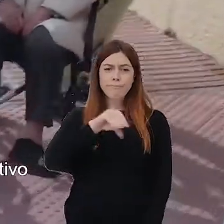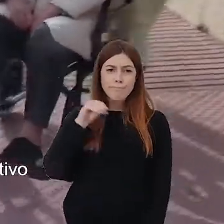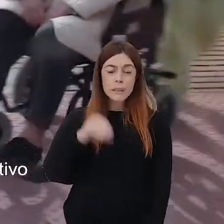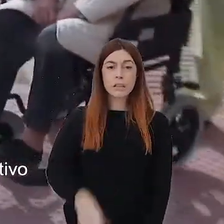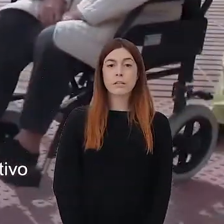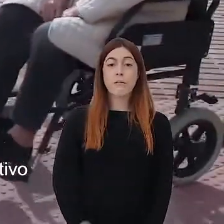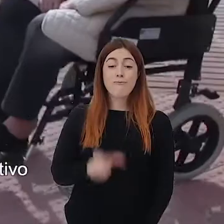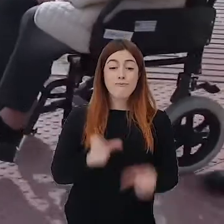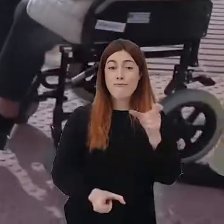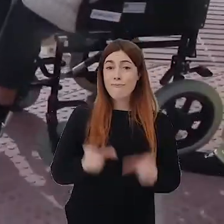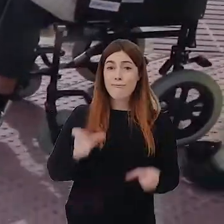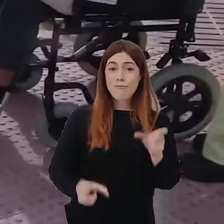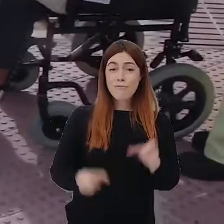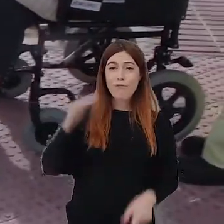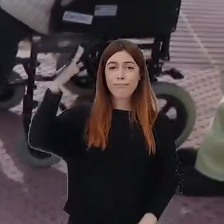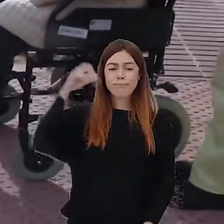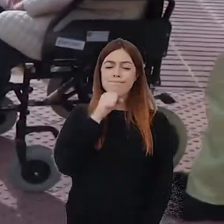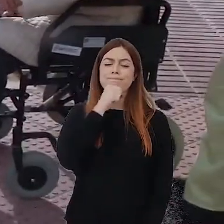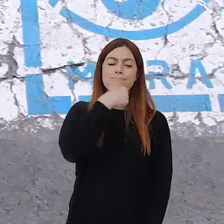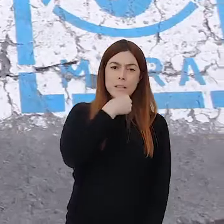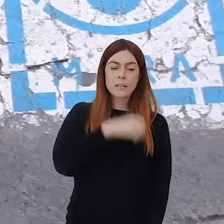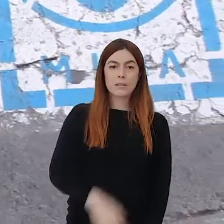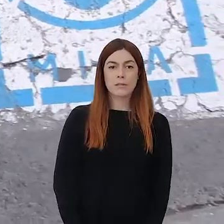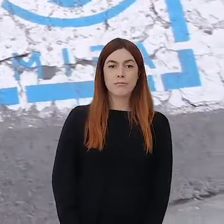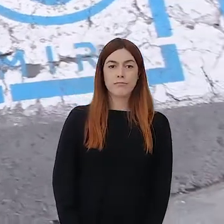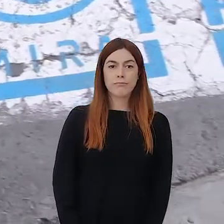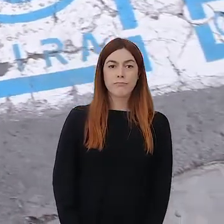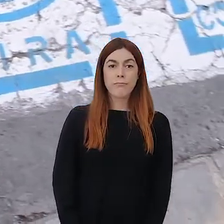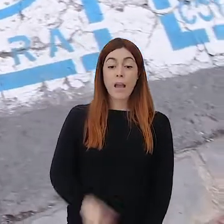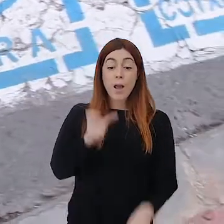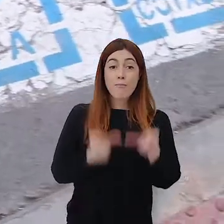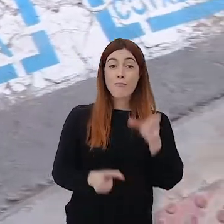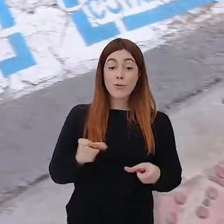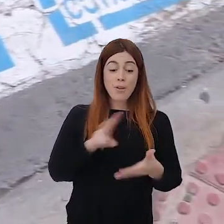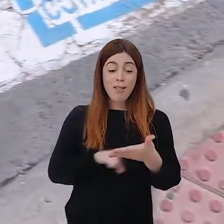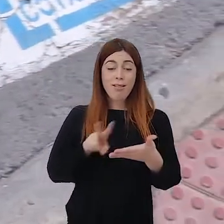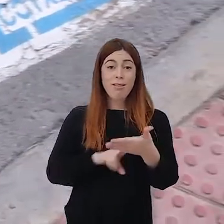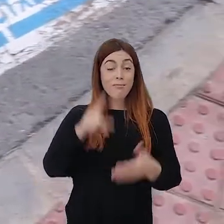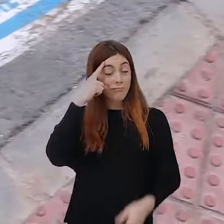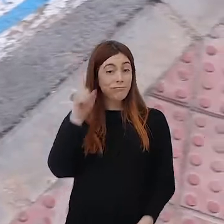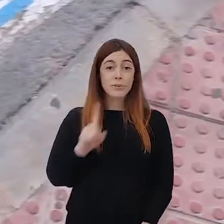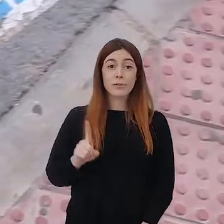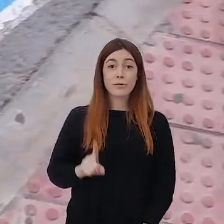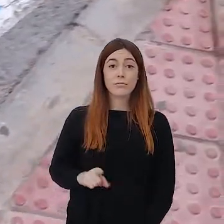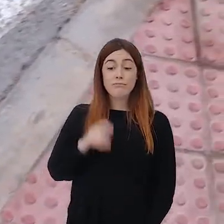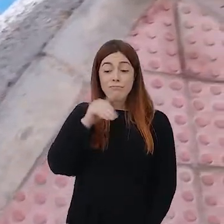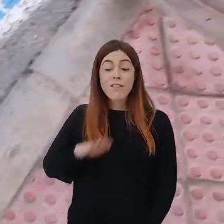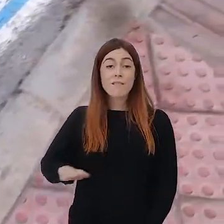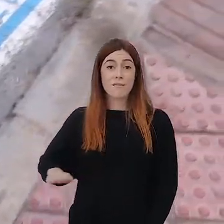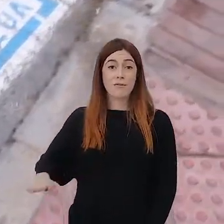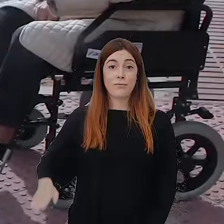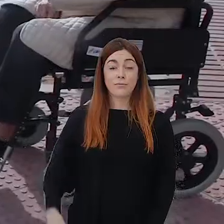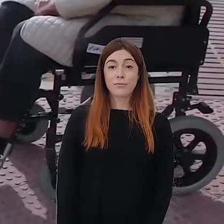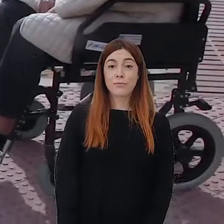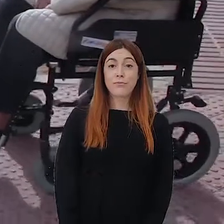deterioro cognitivo o personas con dificultad de comprensión, personas que no saben leer, como las niñas y niñas,